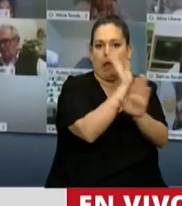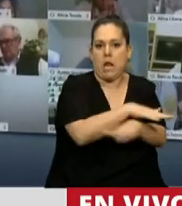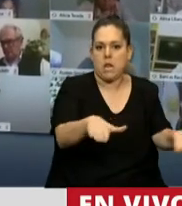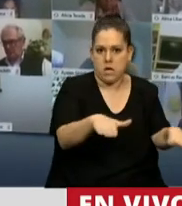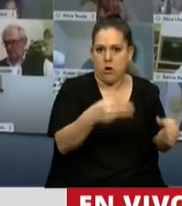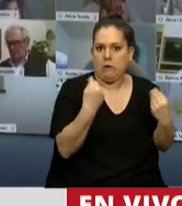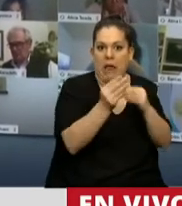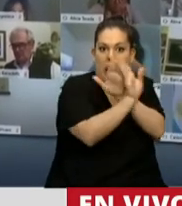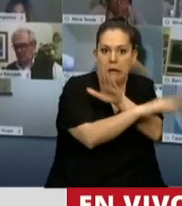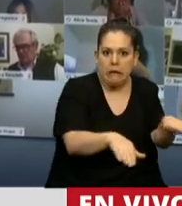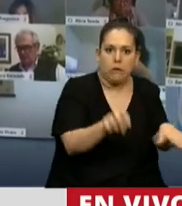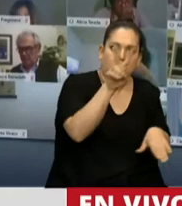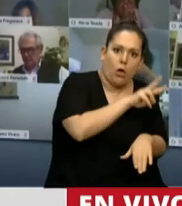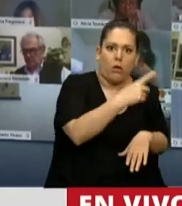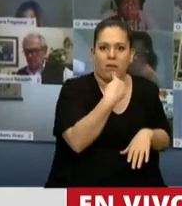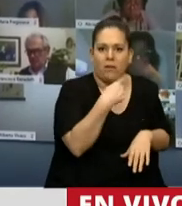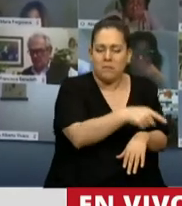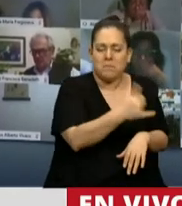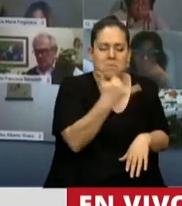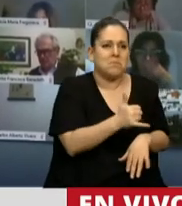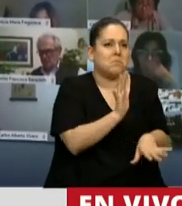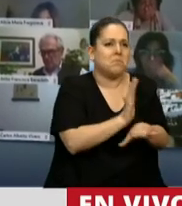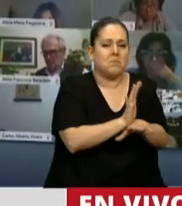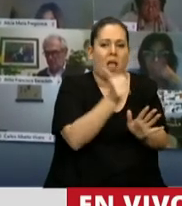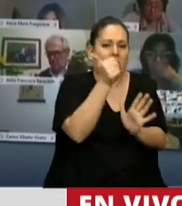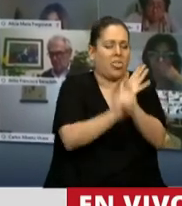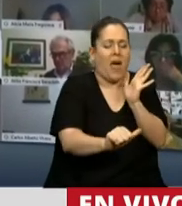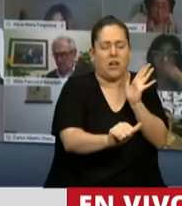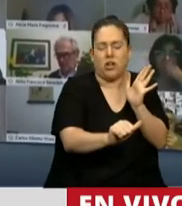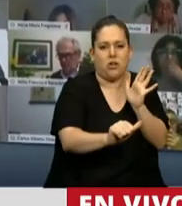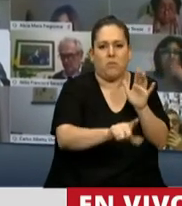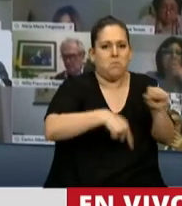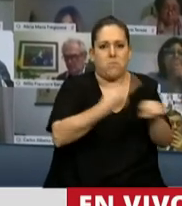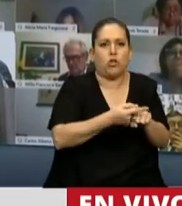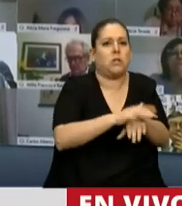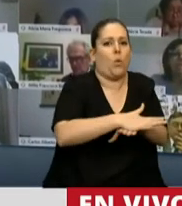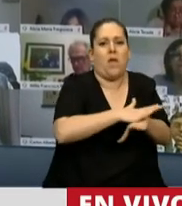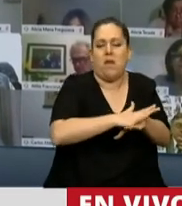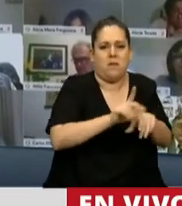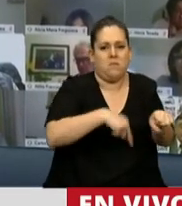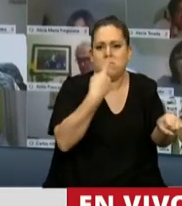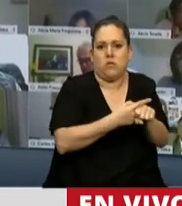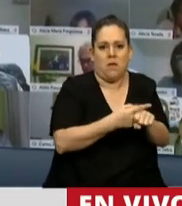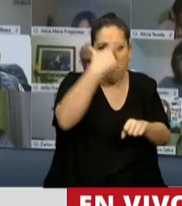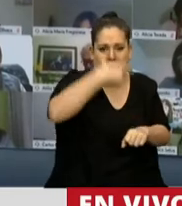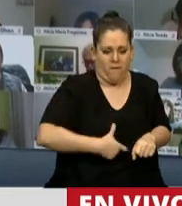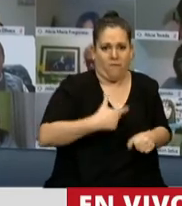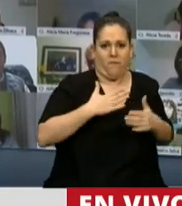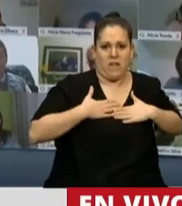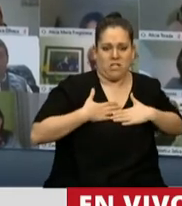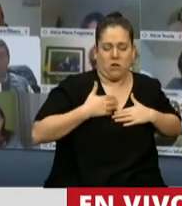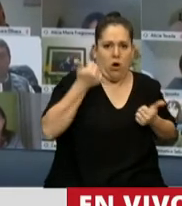donde los niños y niñas sufren un daño irreparable a su integridad física, psíquica